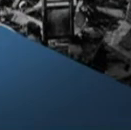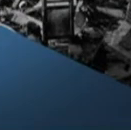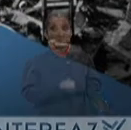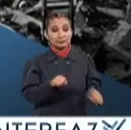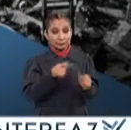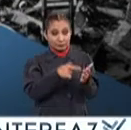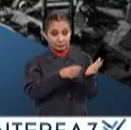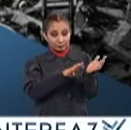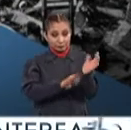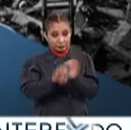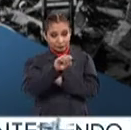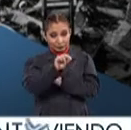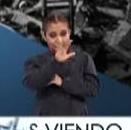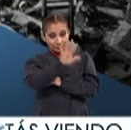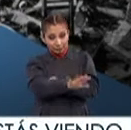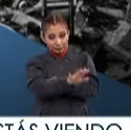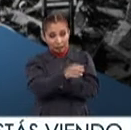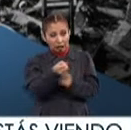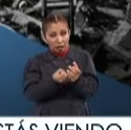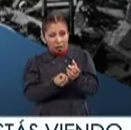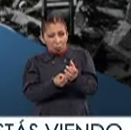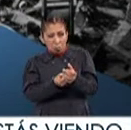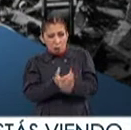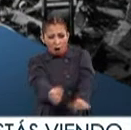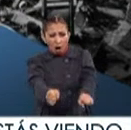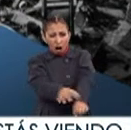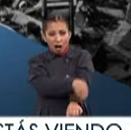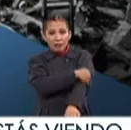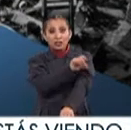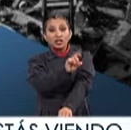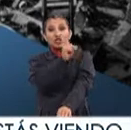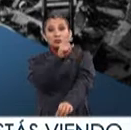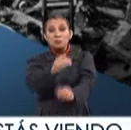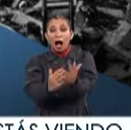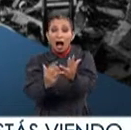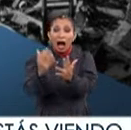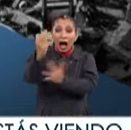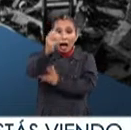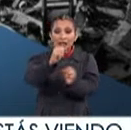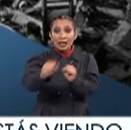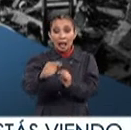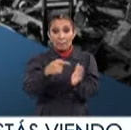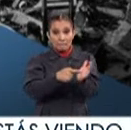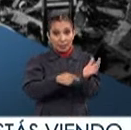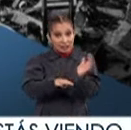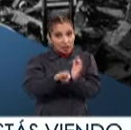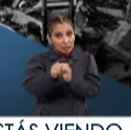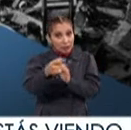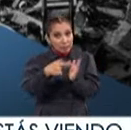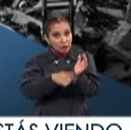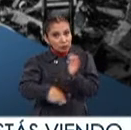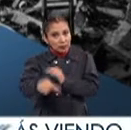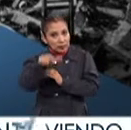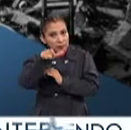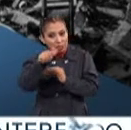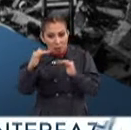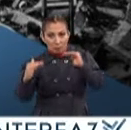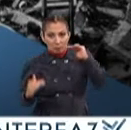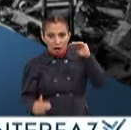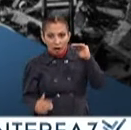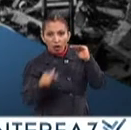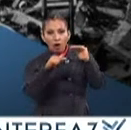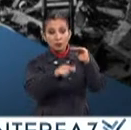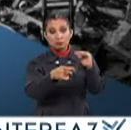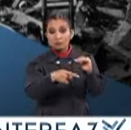El sismo de 1985 Liberó 32 veces más energía sísmica Que el del 19 de septiembre de 2017